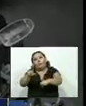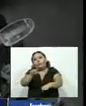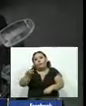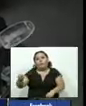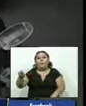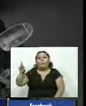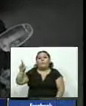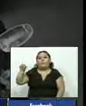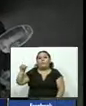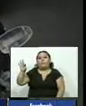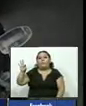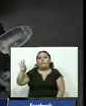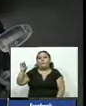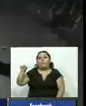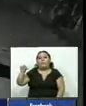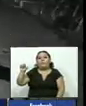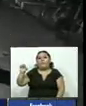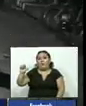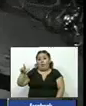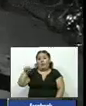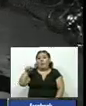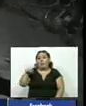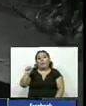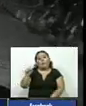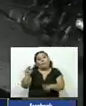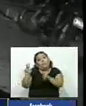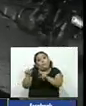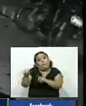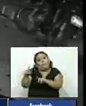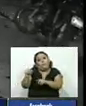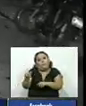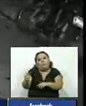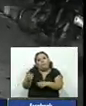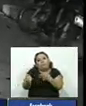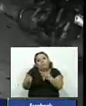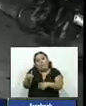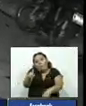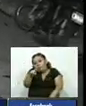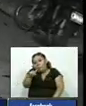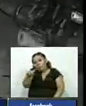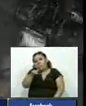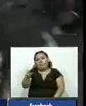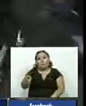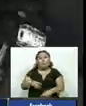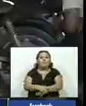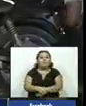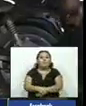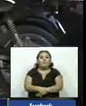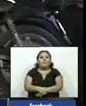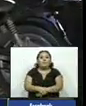al nombre de Rafael Antonio Gámez este último se presume que se encontraba en estado de ebriedad